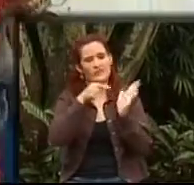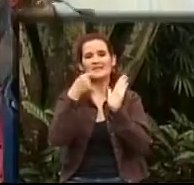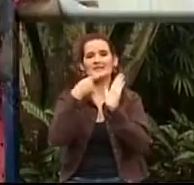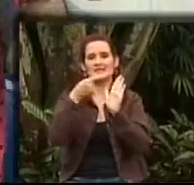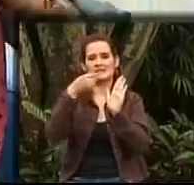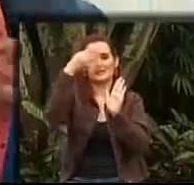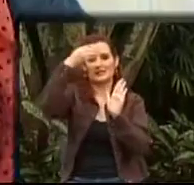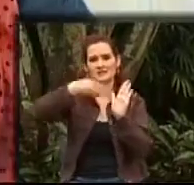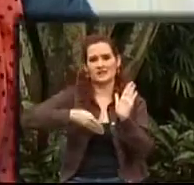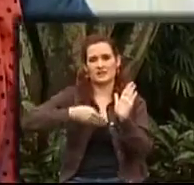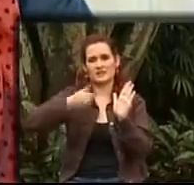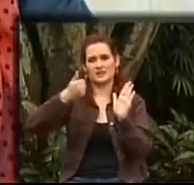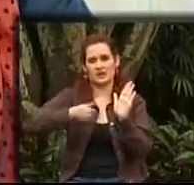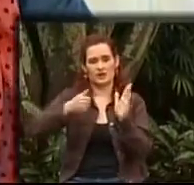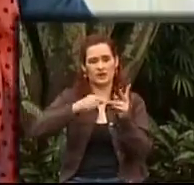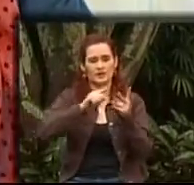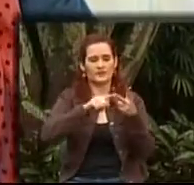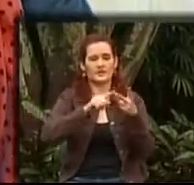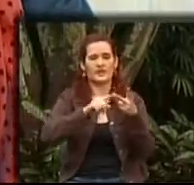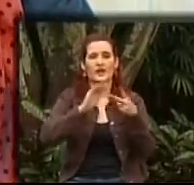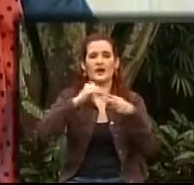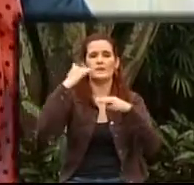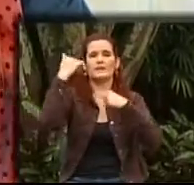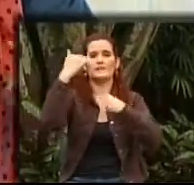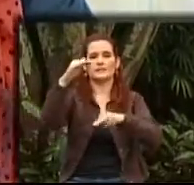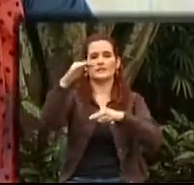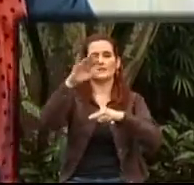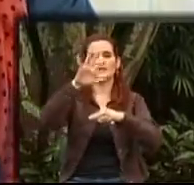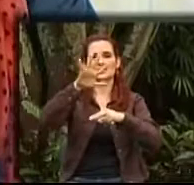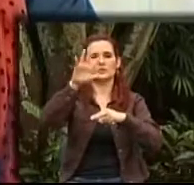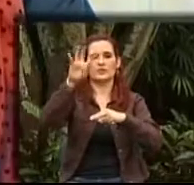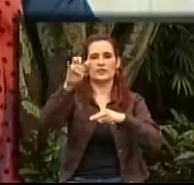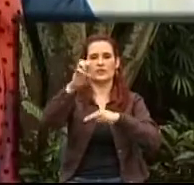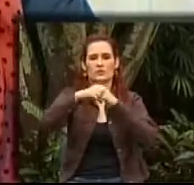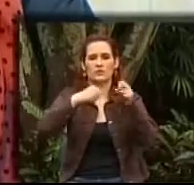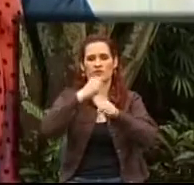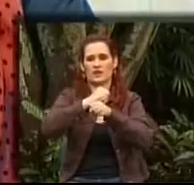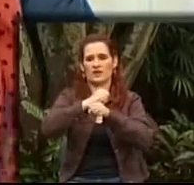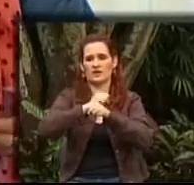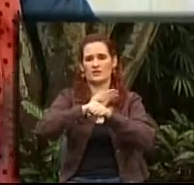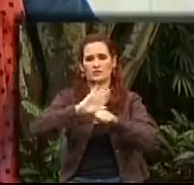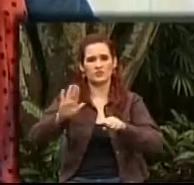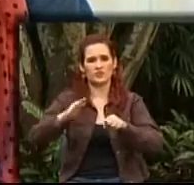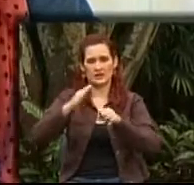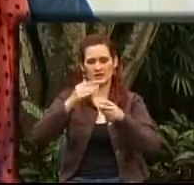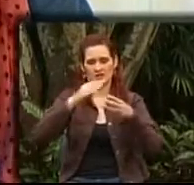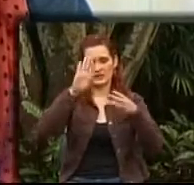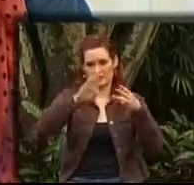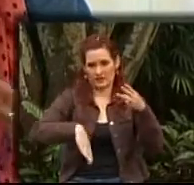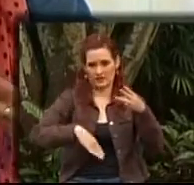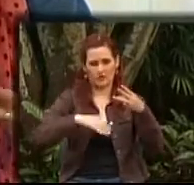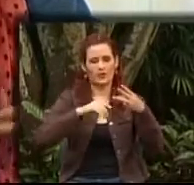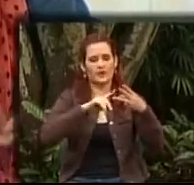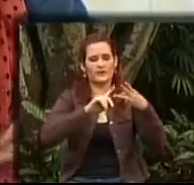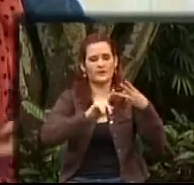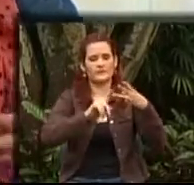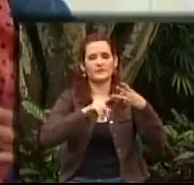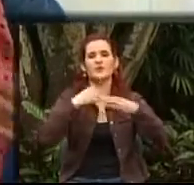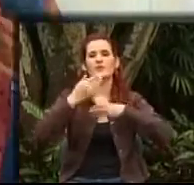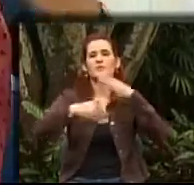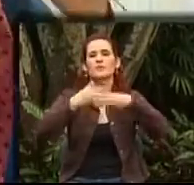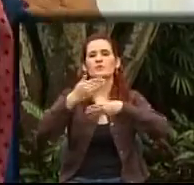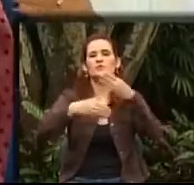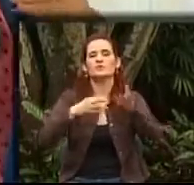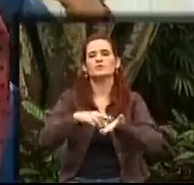el límite son 59 años, estar en un proceso de rehabilitación, pero los procesos de rehabilitación no los podemos